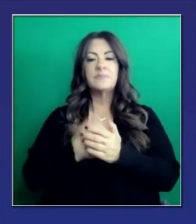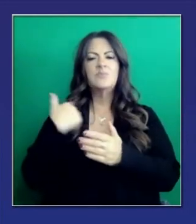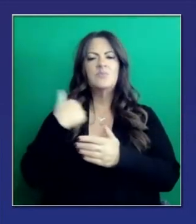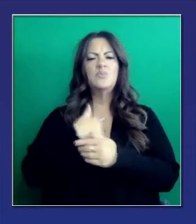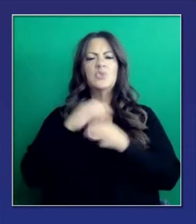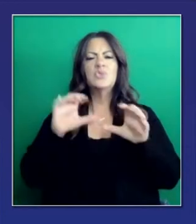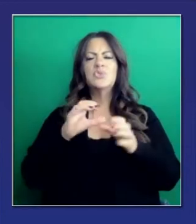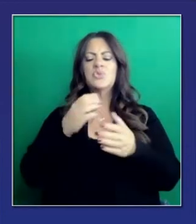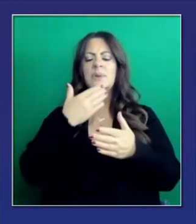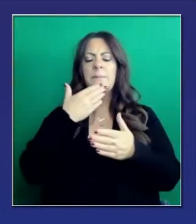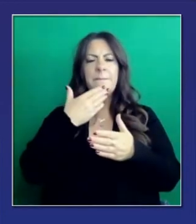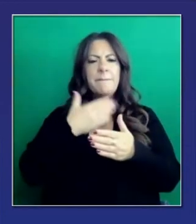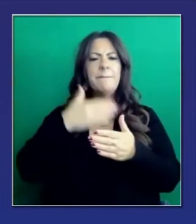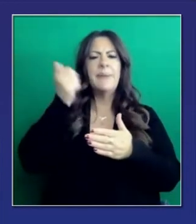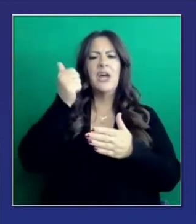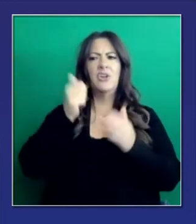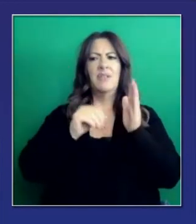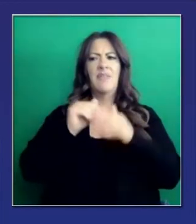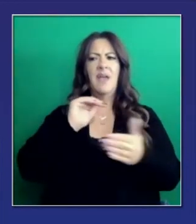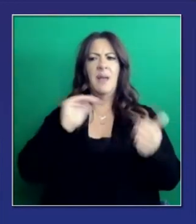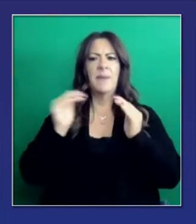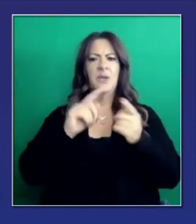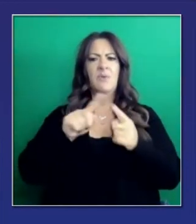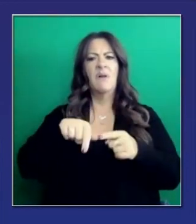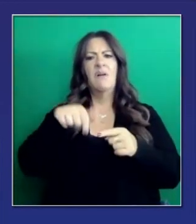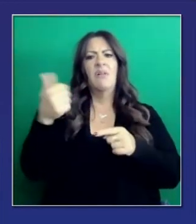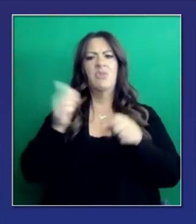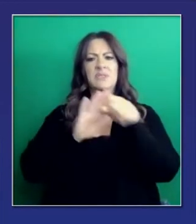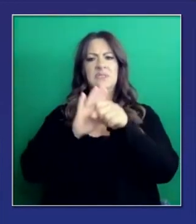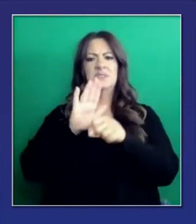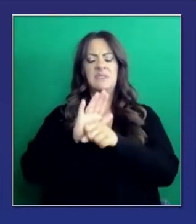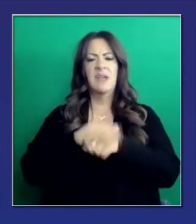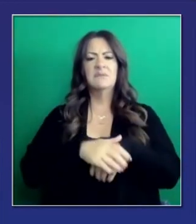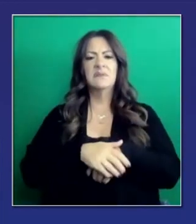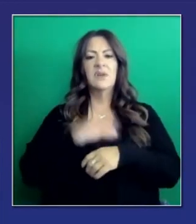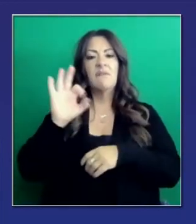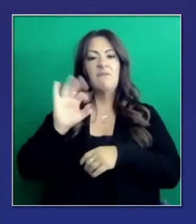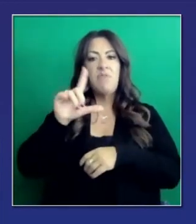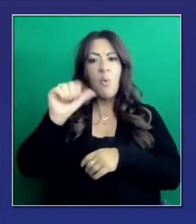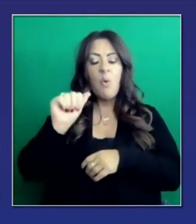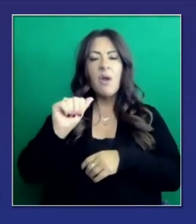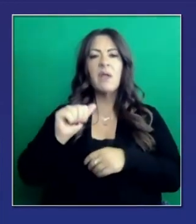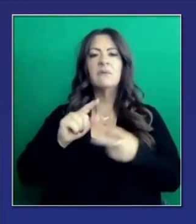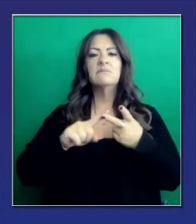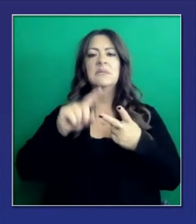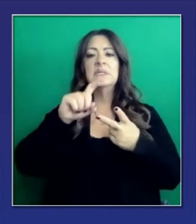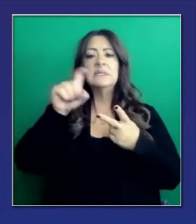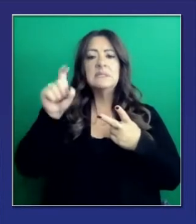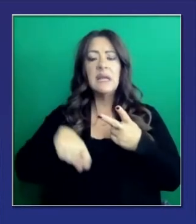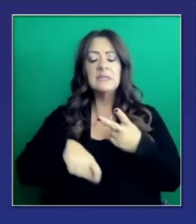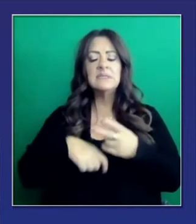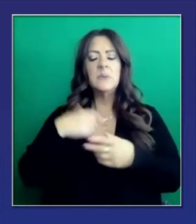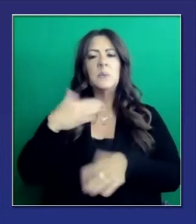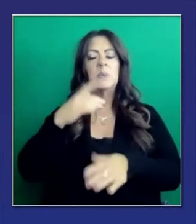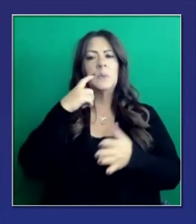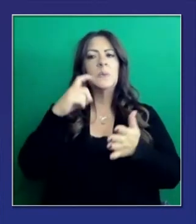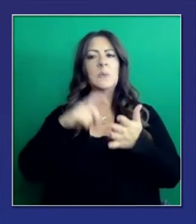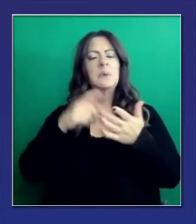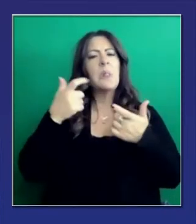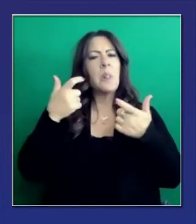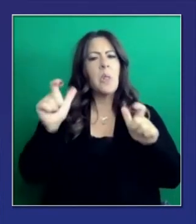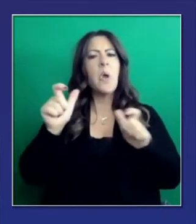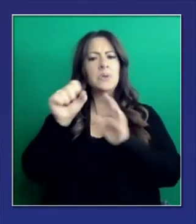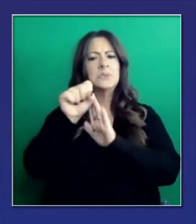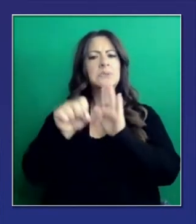Estamos mejor que la mitad de los estados, comparado con otros estados grandes, como Florida, Texas, que son estados